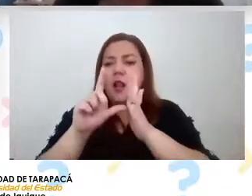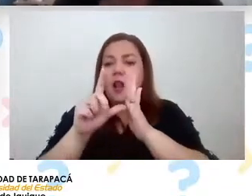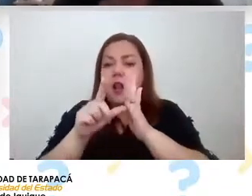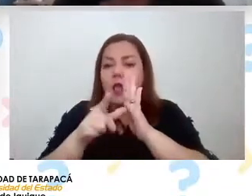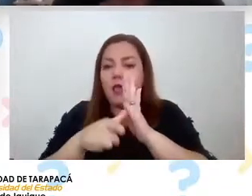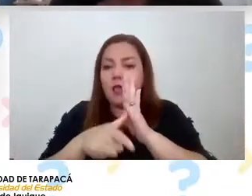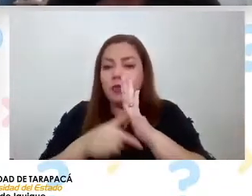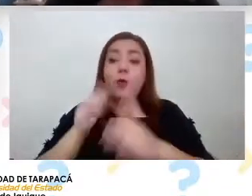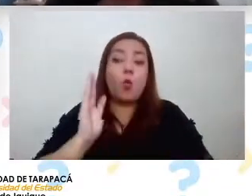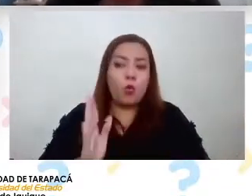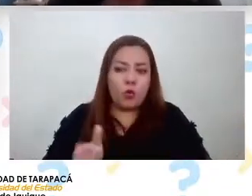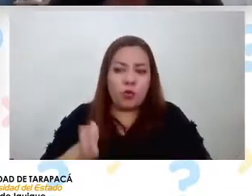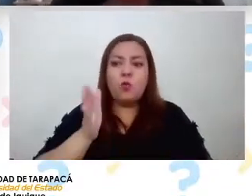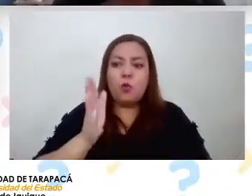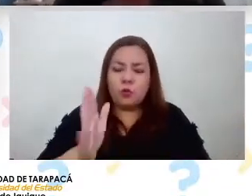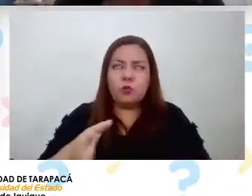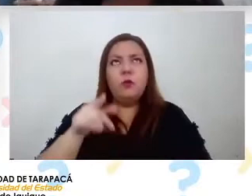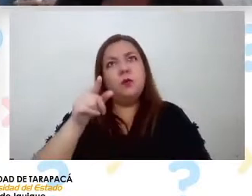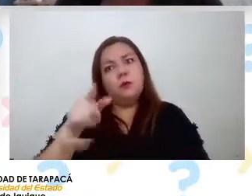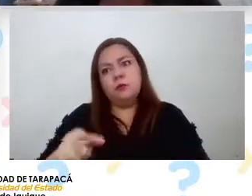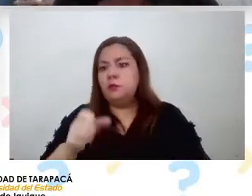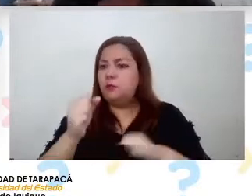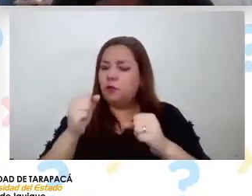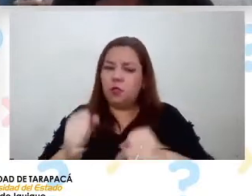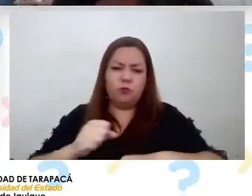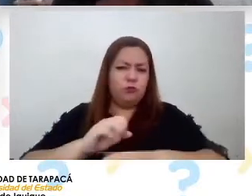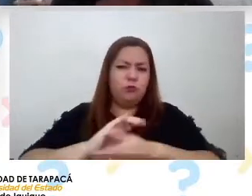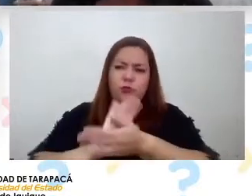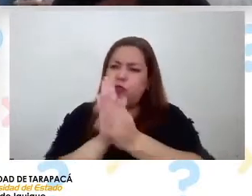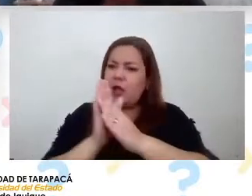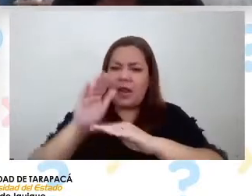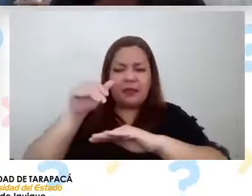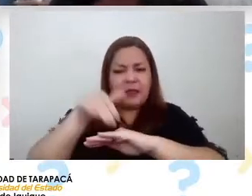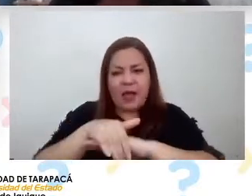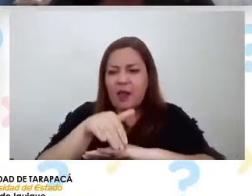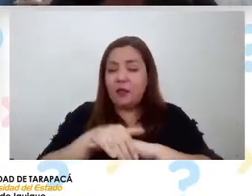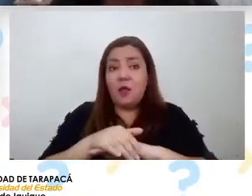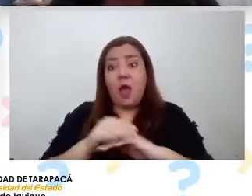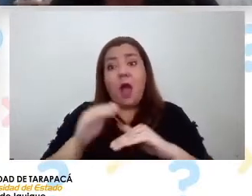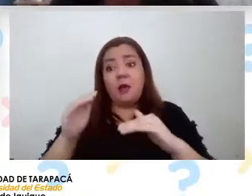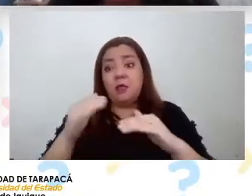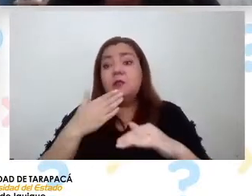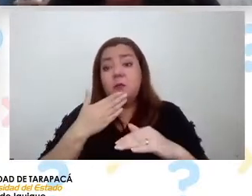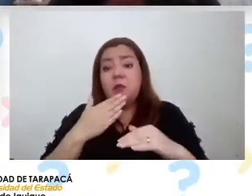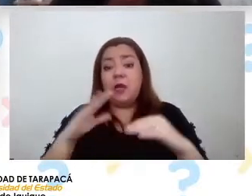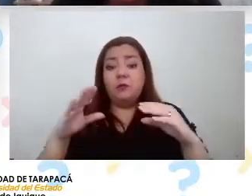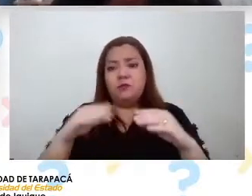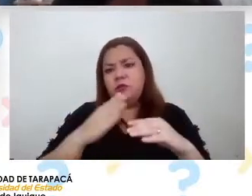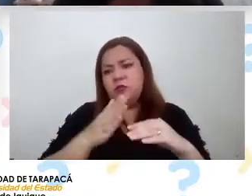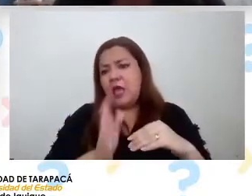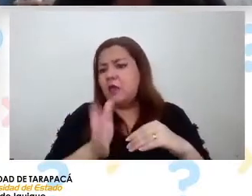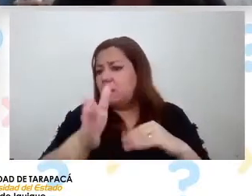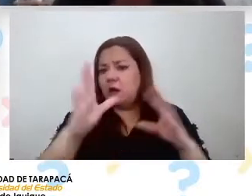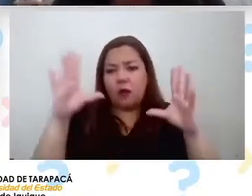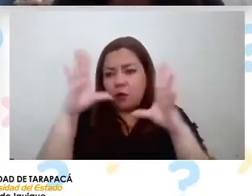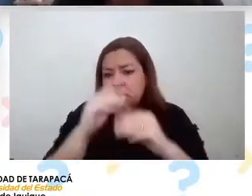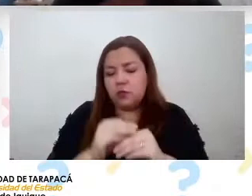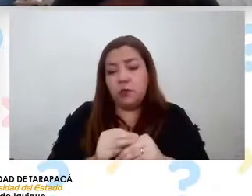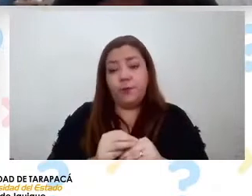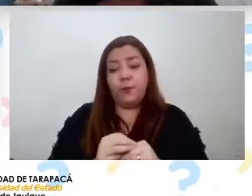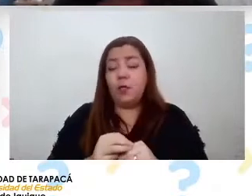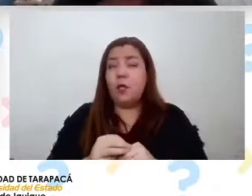continuo. Esto puede durar toda la tarde, incluso la noche principalmente, y en épocas de mucho,